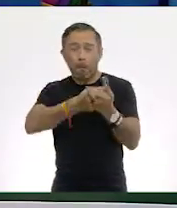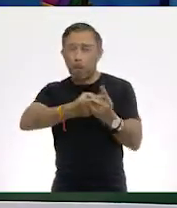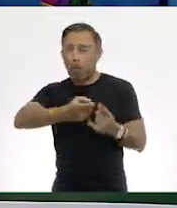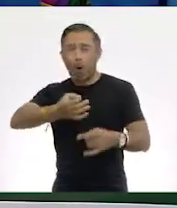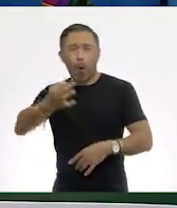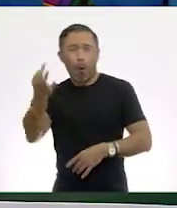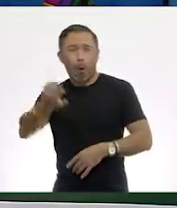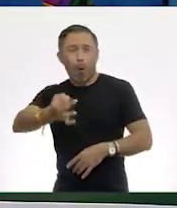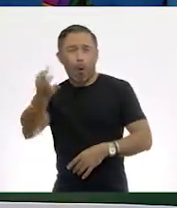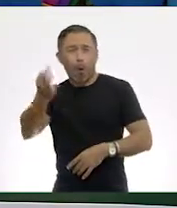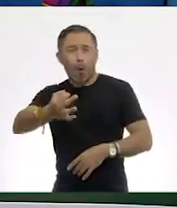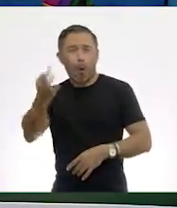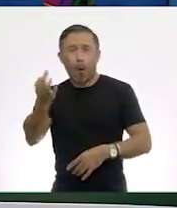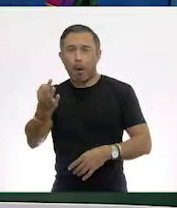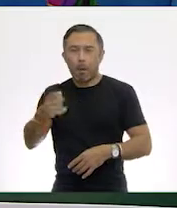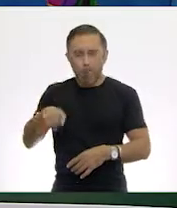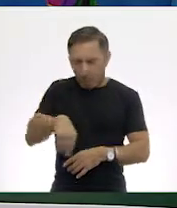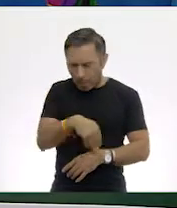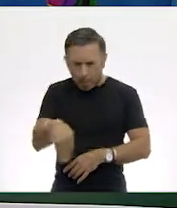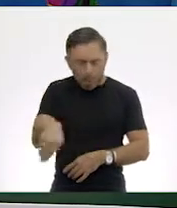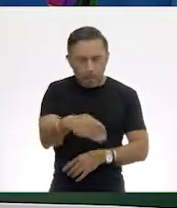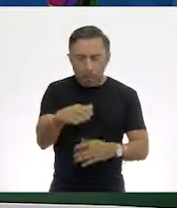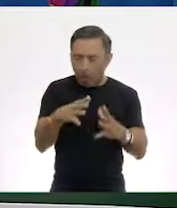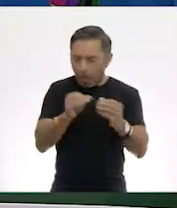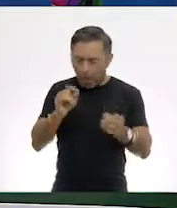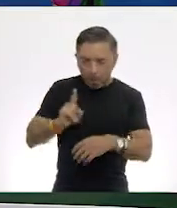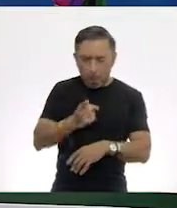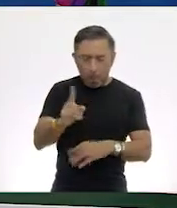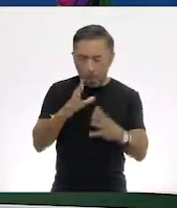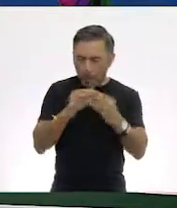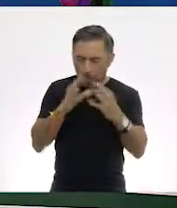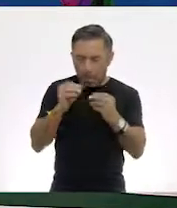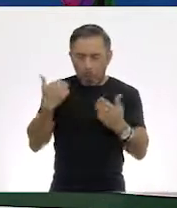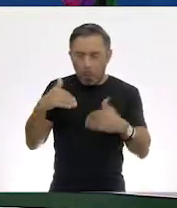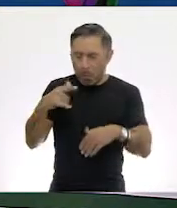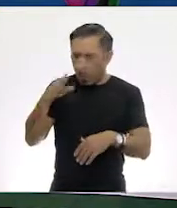¡Qué rapidez! ¡Qué rapidez! No, de plano. Muy bien.